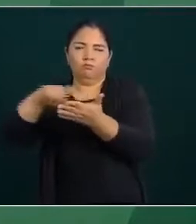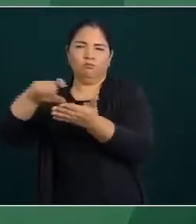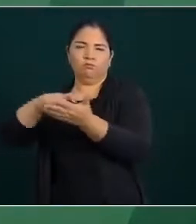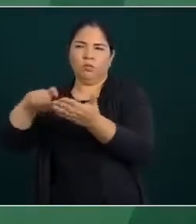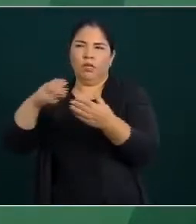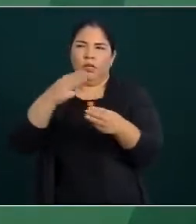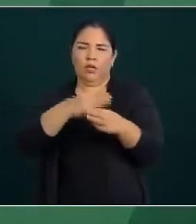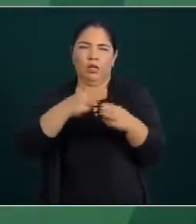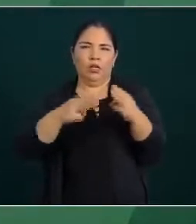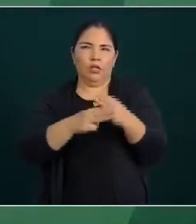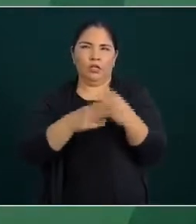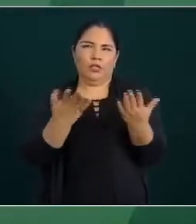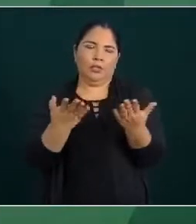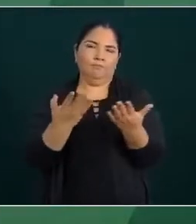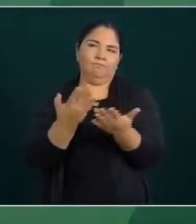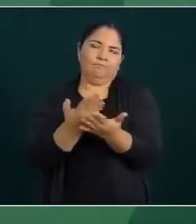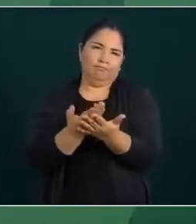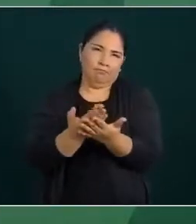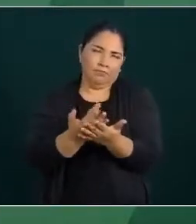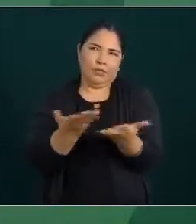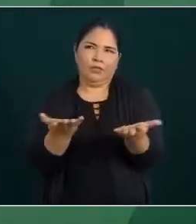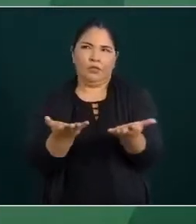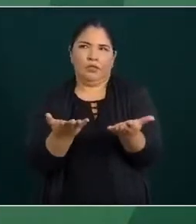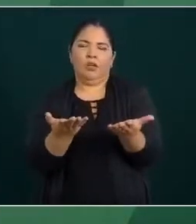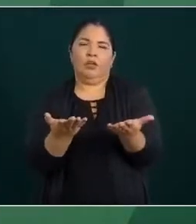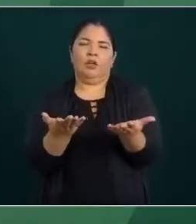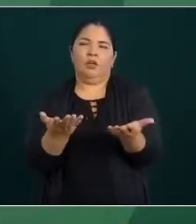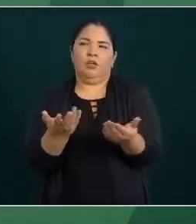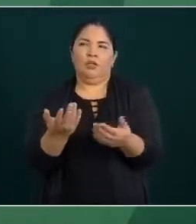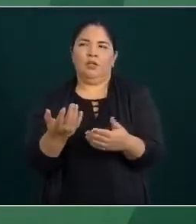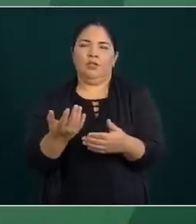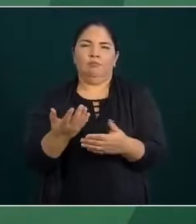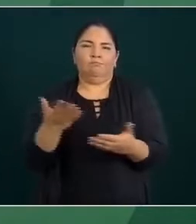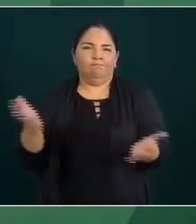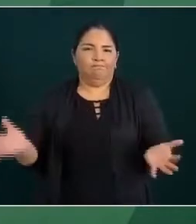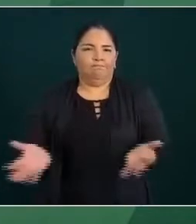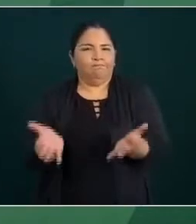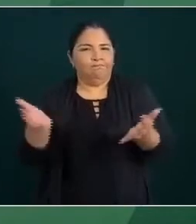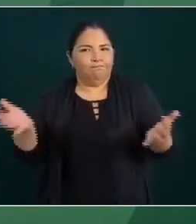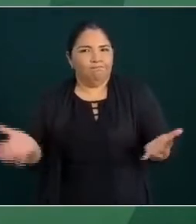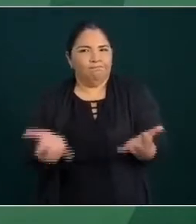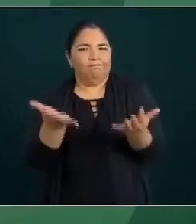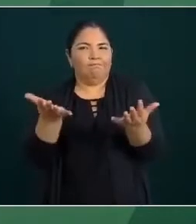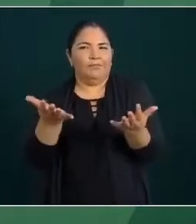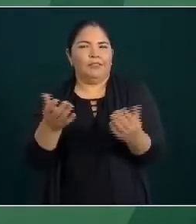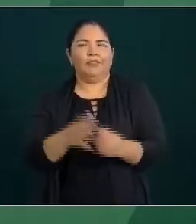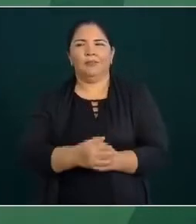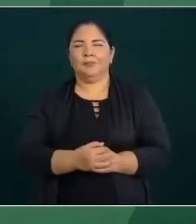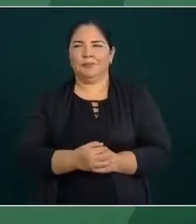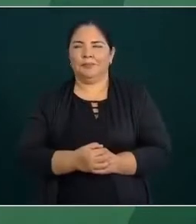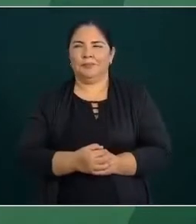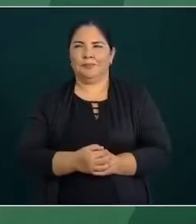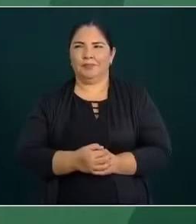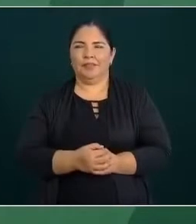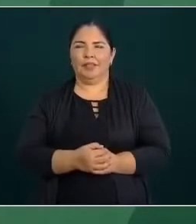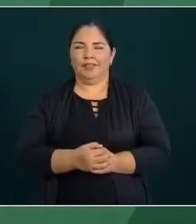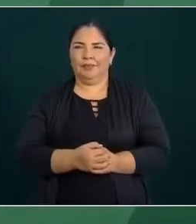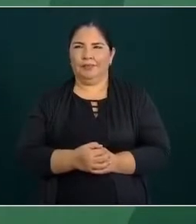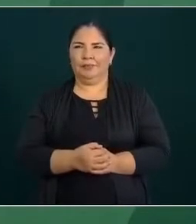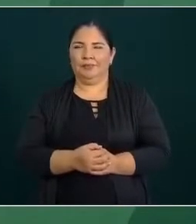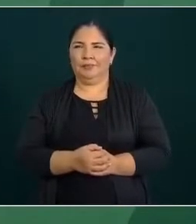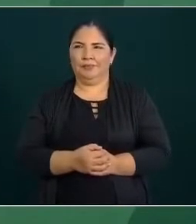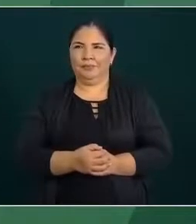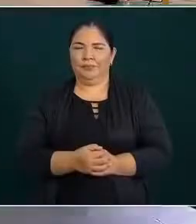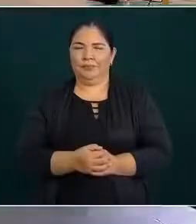pero hay que empujar el elefante para que camine.